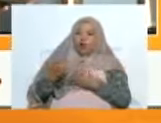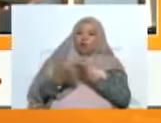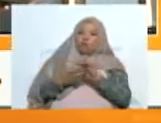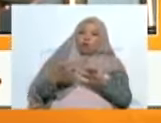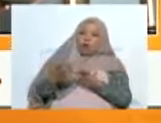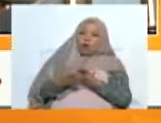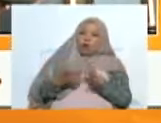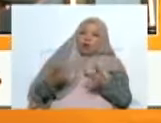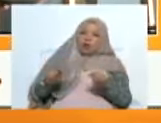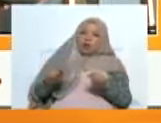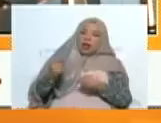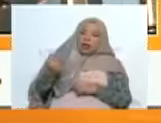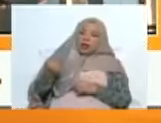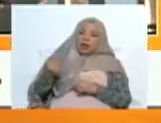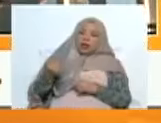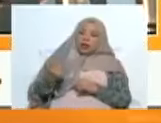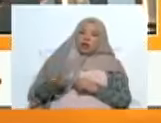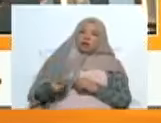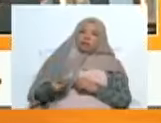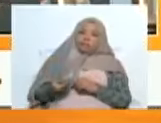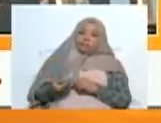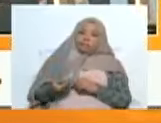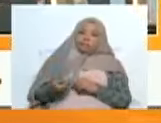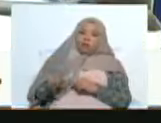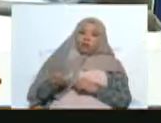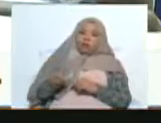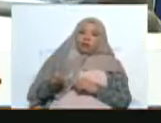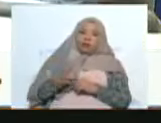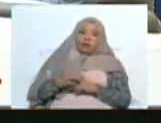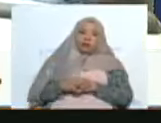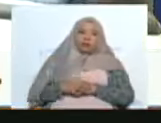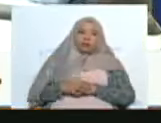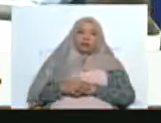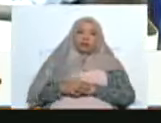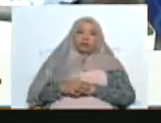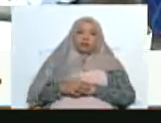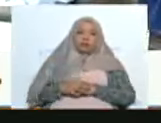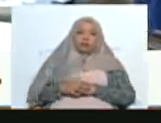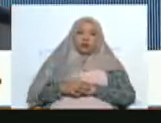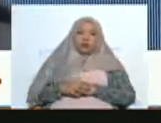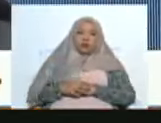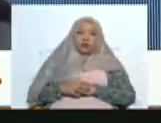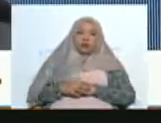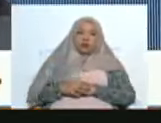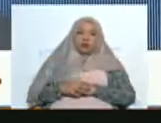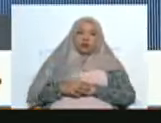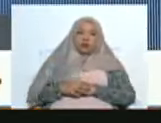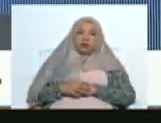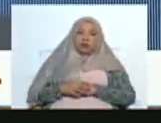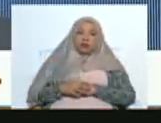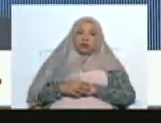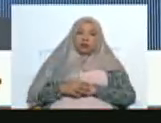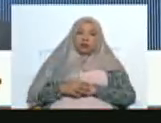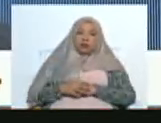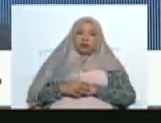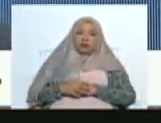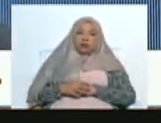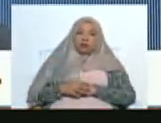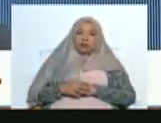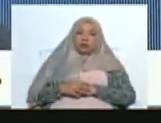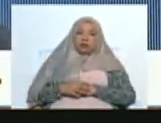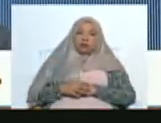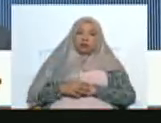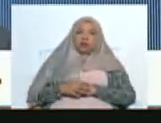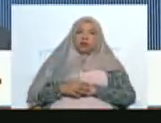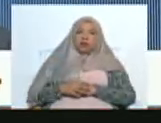económicas, financieras, a las que está sometida Venezuela? Y una agenda cultural muy intensa que tiene este 2024, y quisiera invitarlos a escuchar al presidente